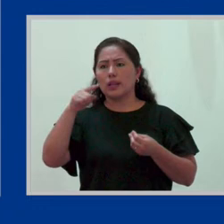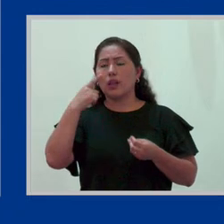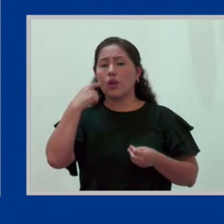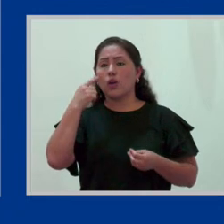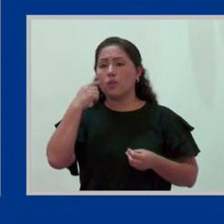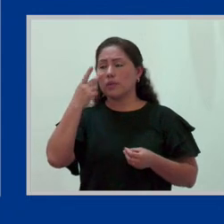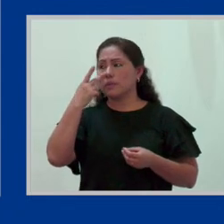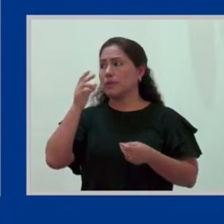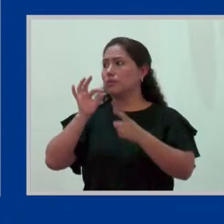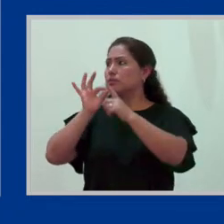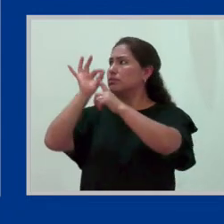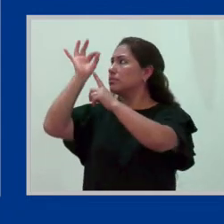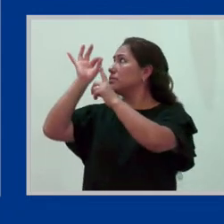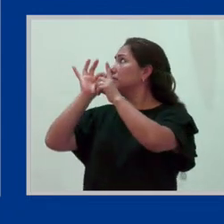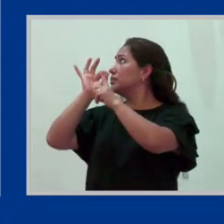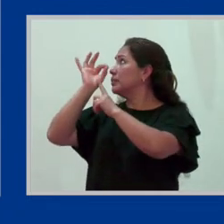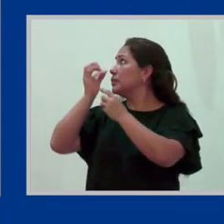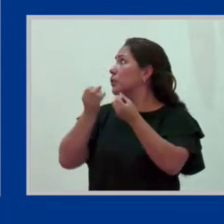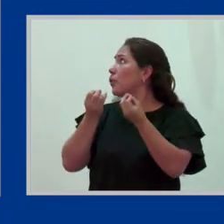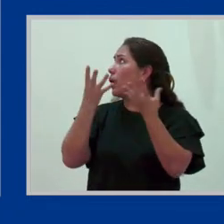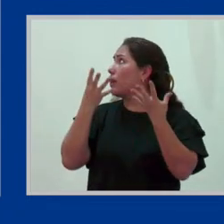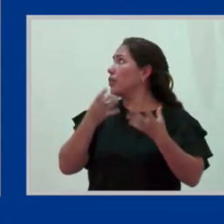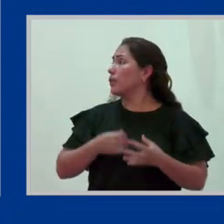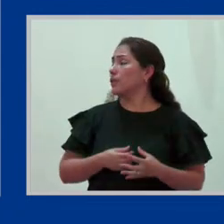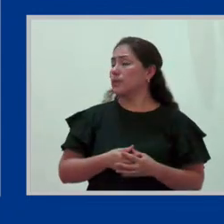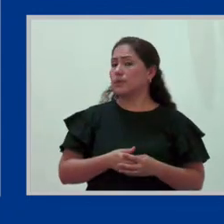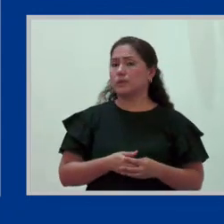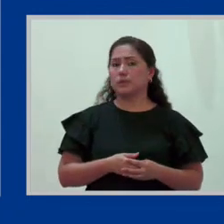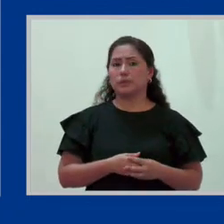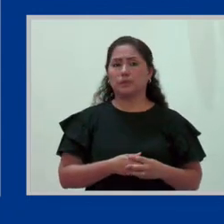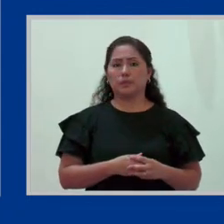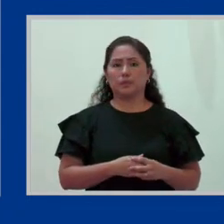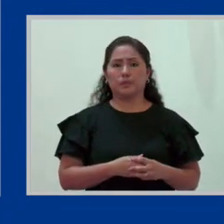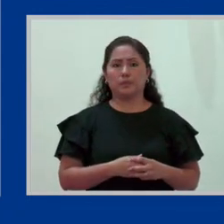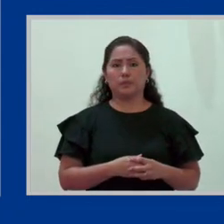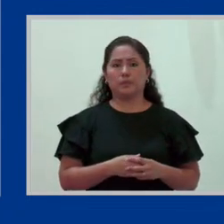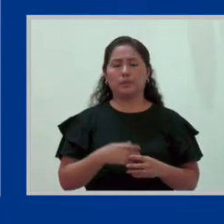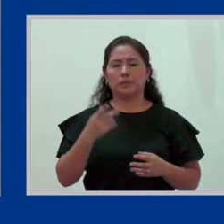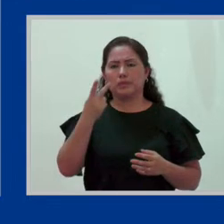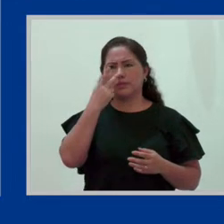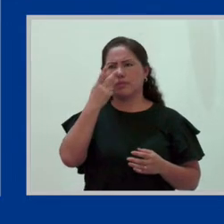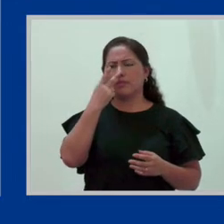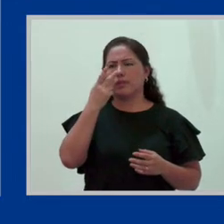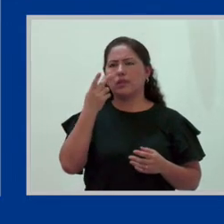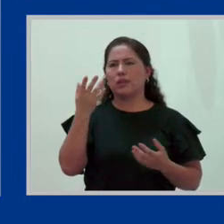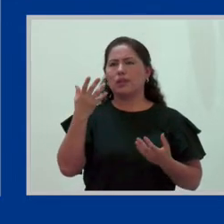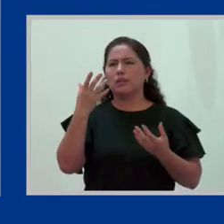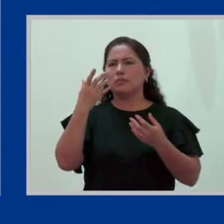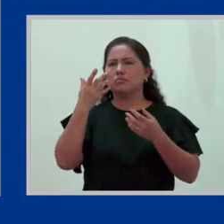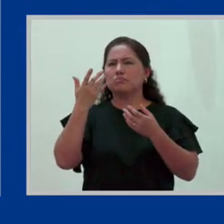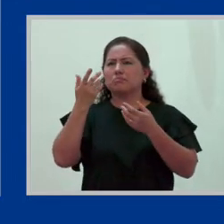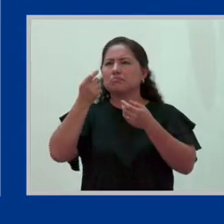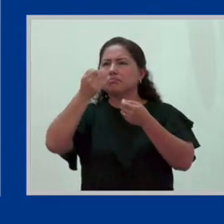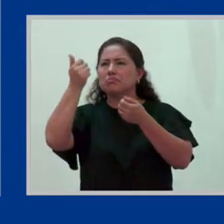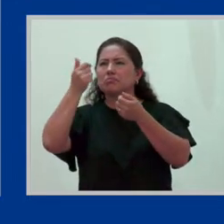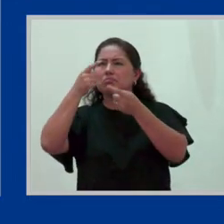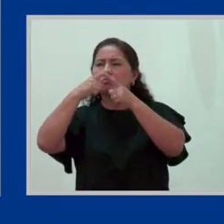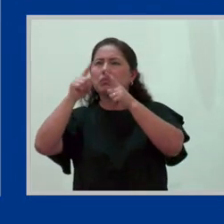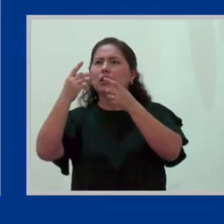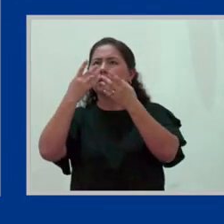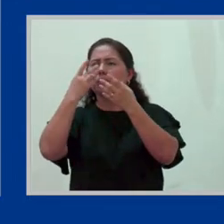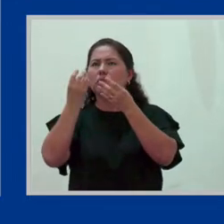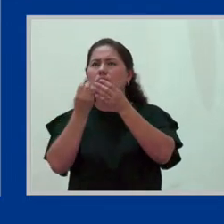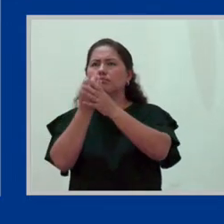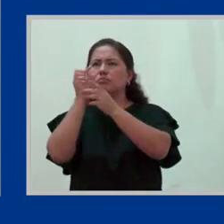y que ésta ha venido, de hecho, decreciendo, sutilmente, pero decreciendo en los últimos 10